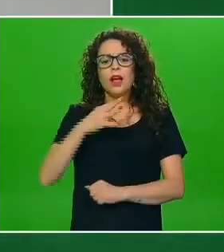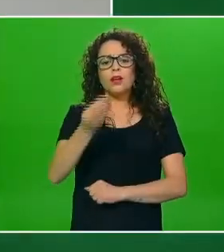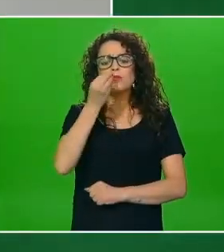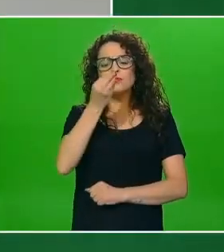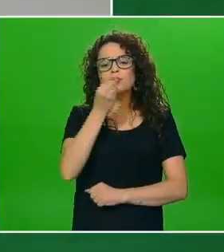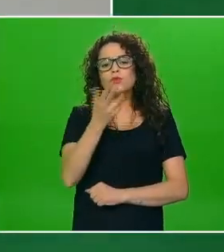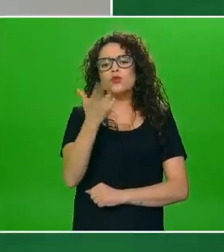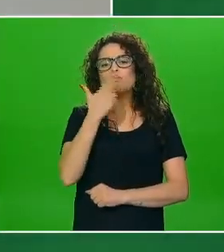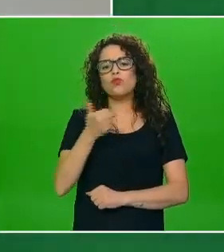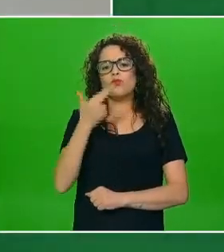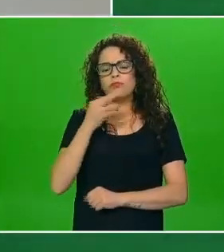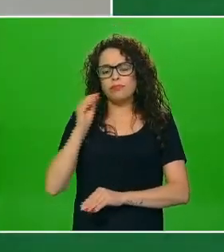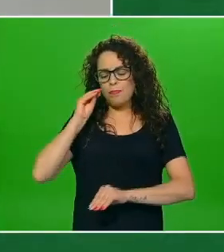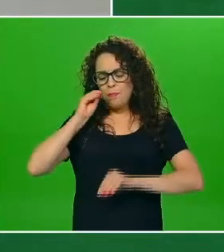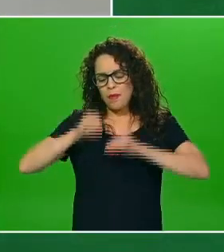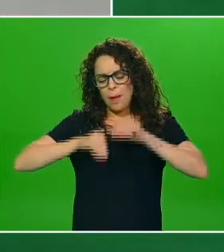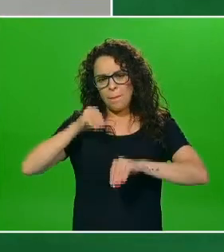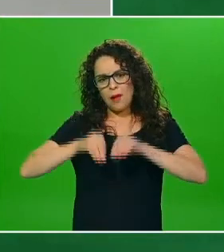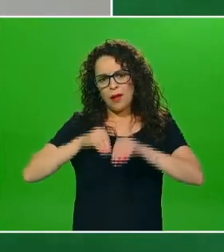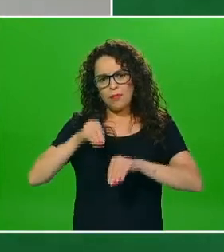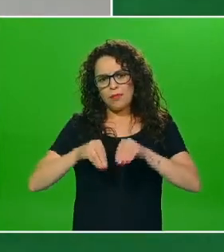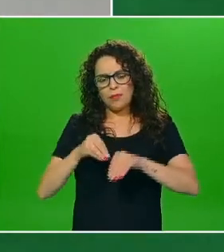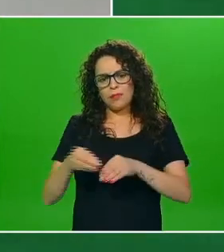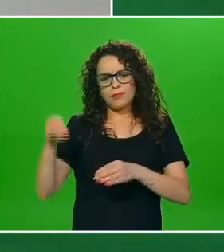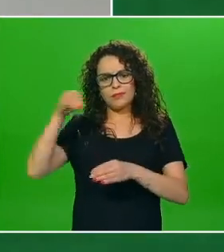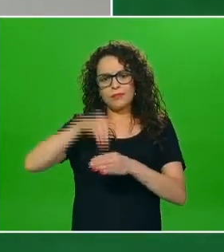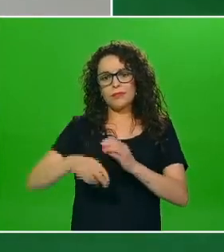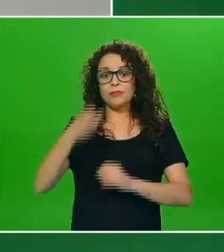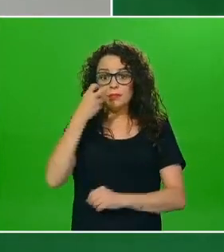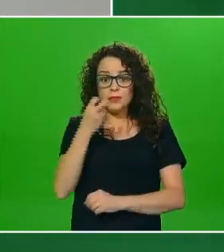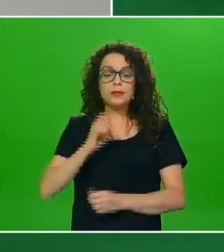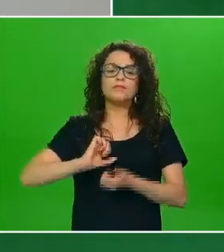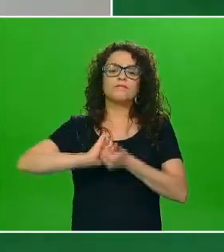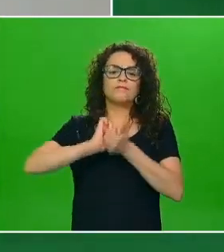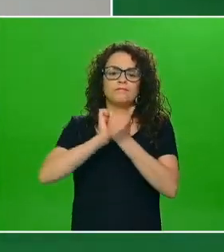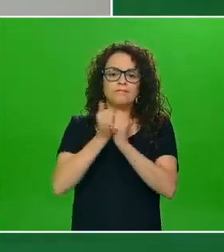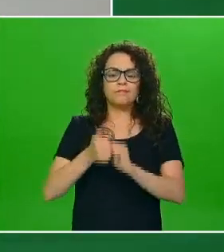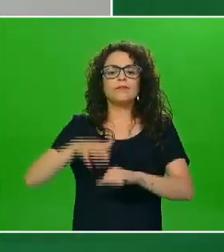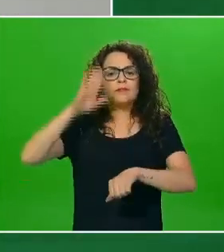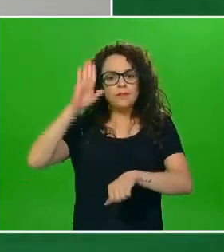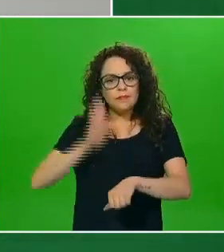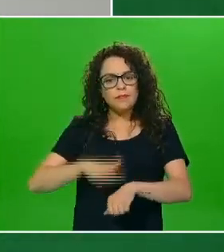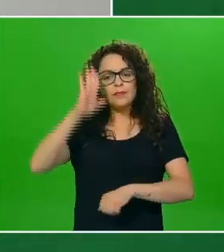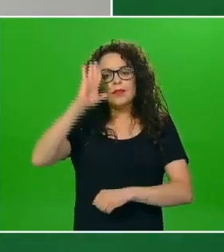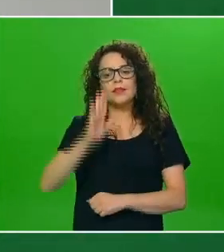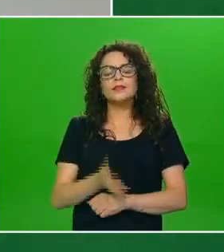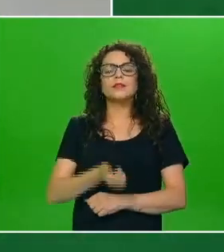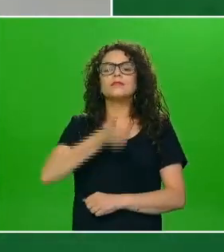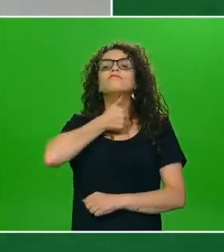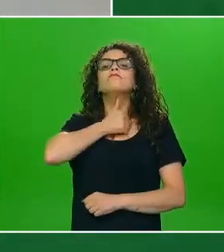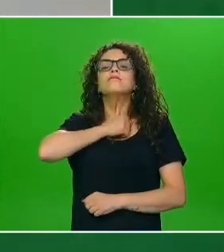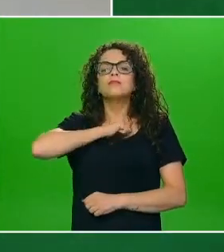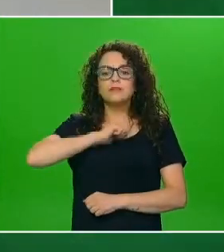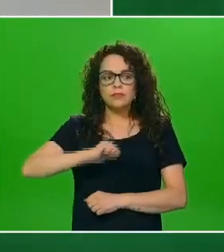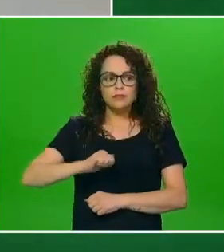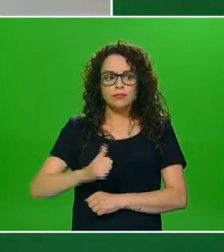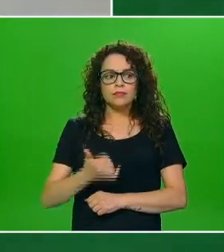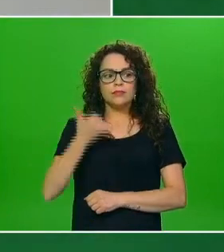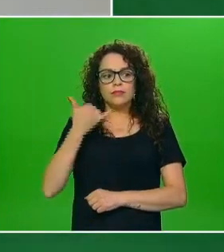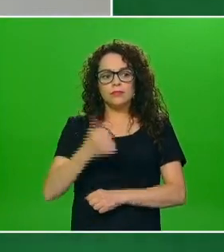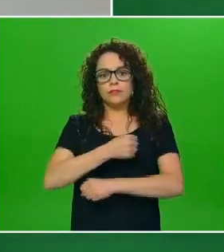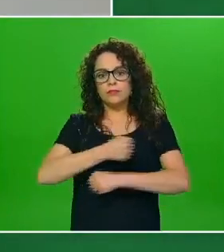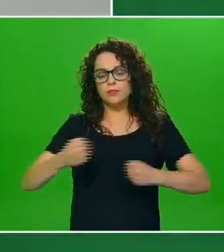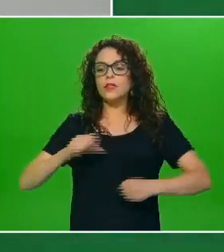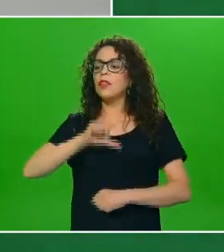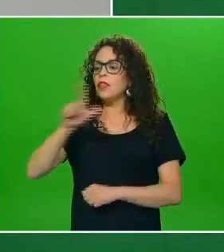añadidos esto puede generarnos más sed pero además promover el aumento de peso y causar las